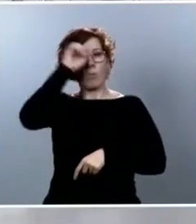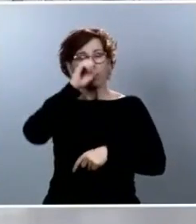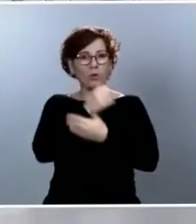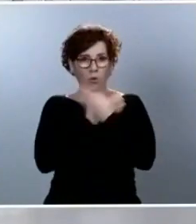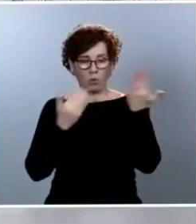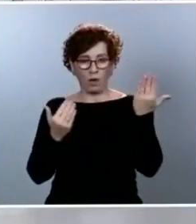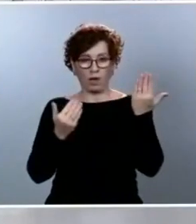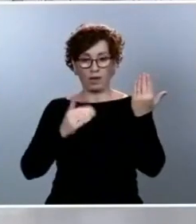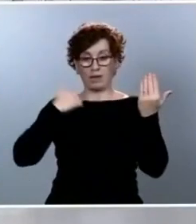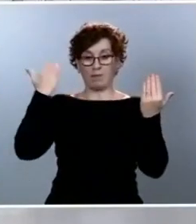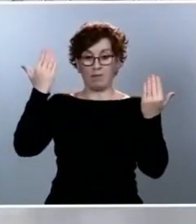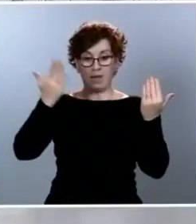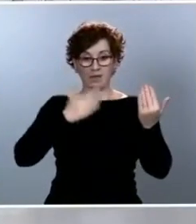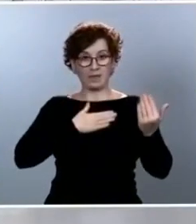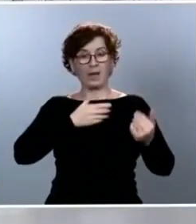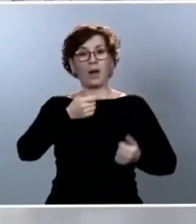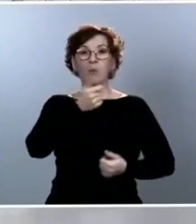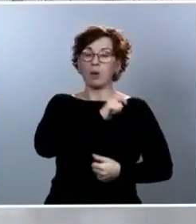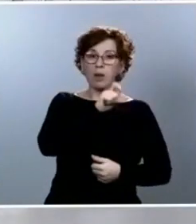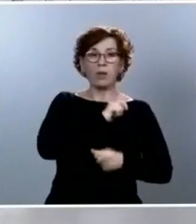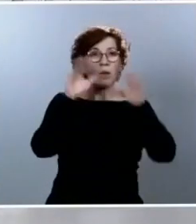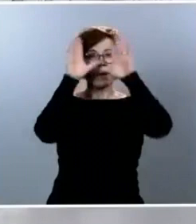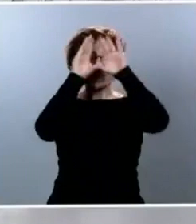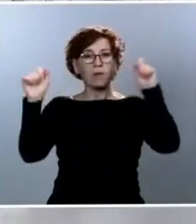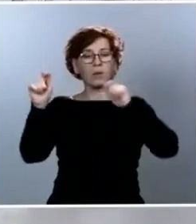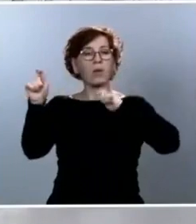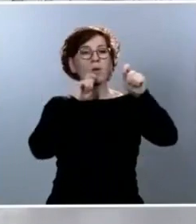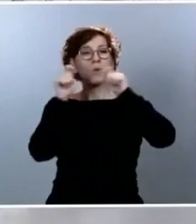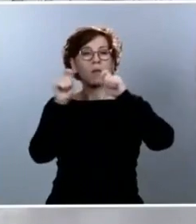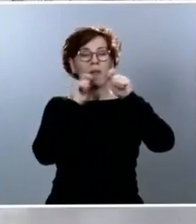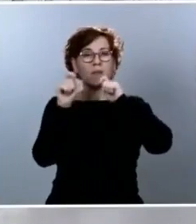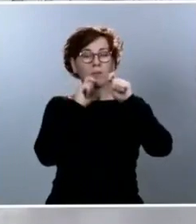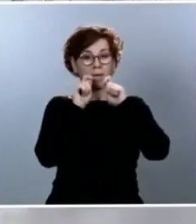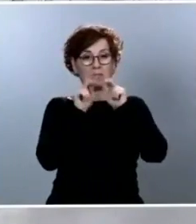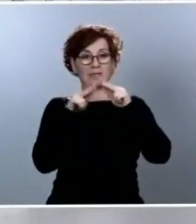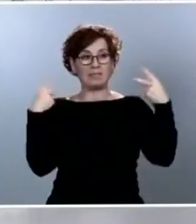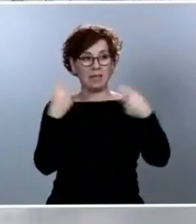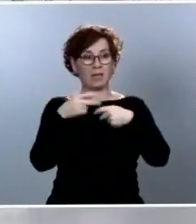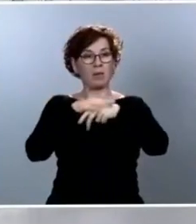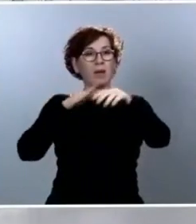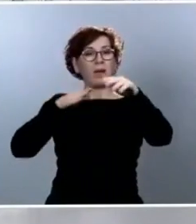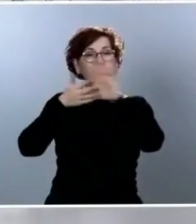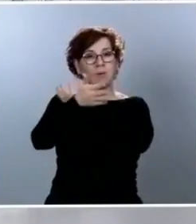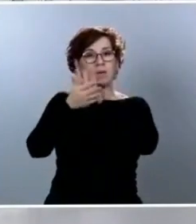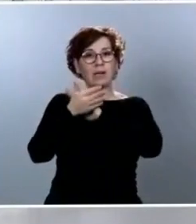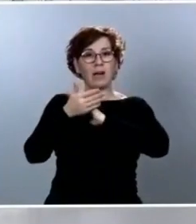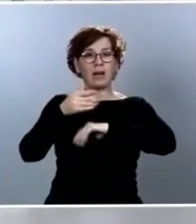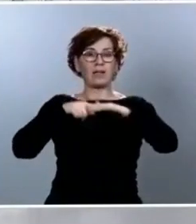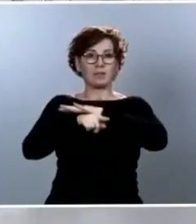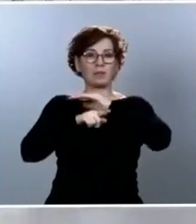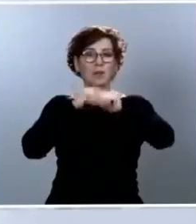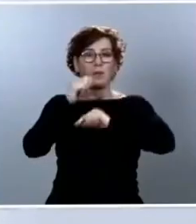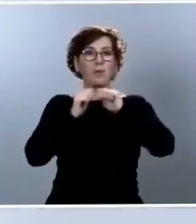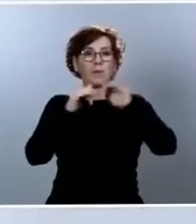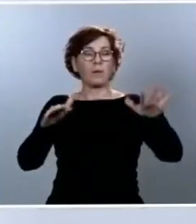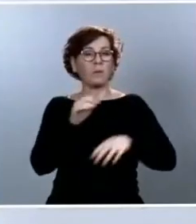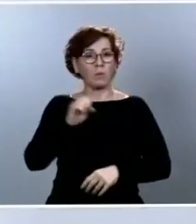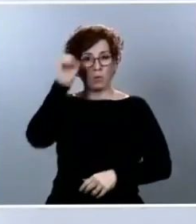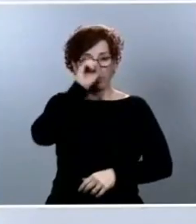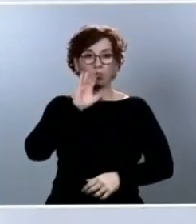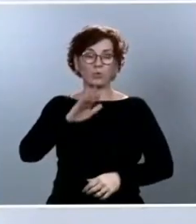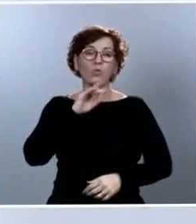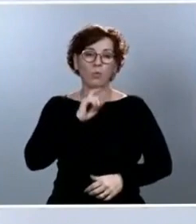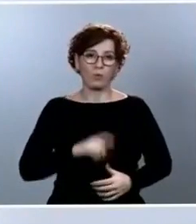la Policía Nacional y la Guardia Civil en las ruedas de prensa para informar sobre la gestión de la pandemia? Muchas gracias. Muchas gracias por tus preguntas.